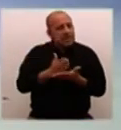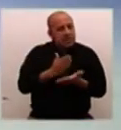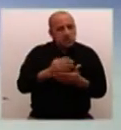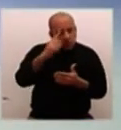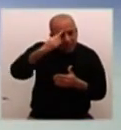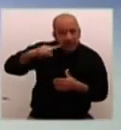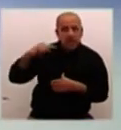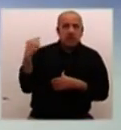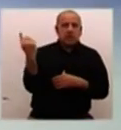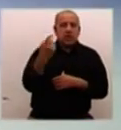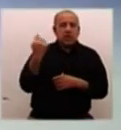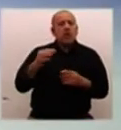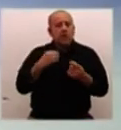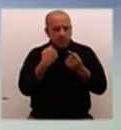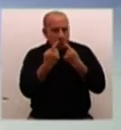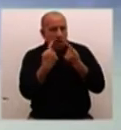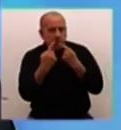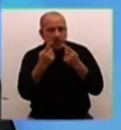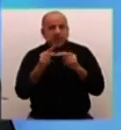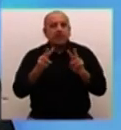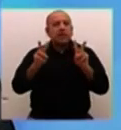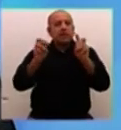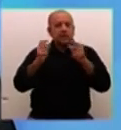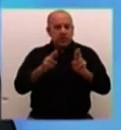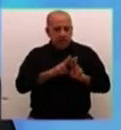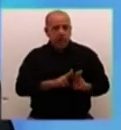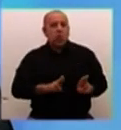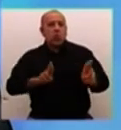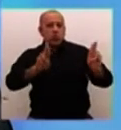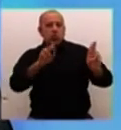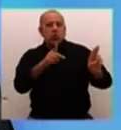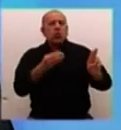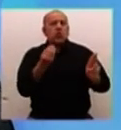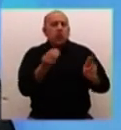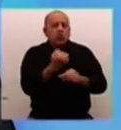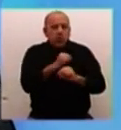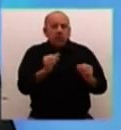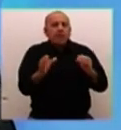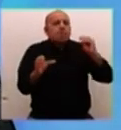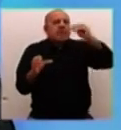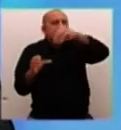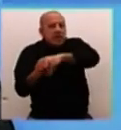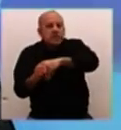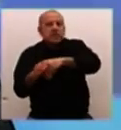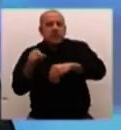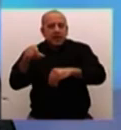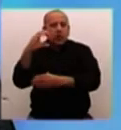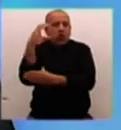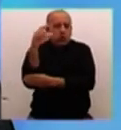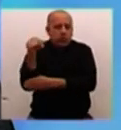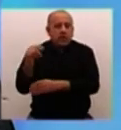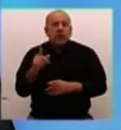Unidas y de su capacidad de influir en una agenda, por ejemplo, de un país. Pero Samper, que repito, fue colombiano, fue presidente,